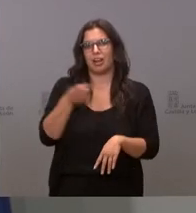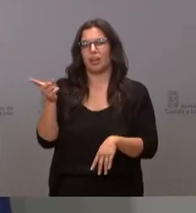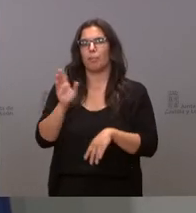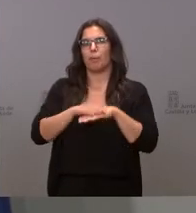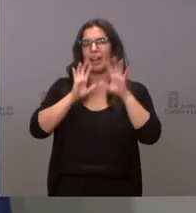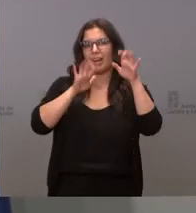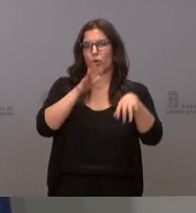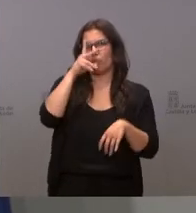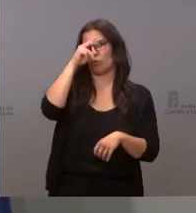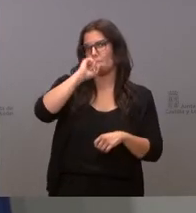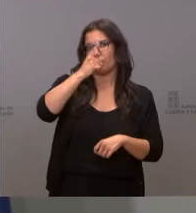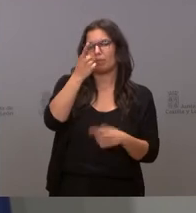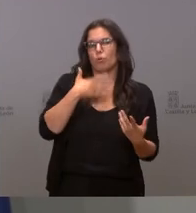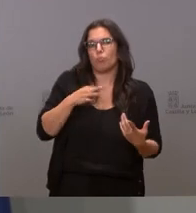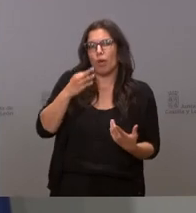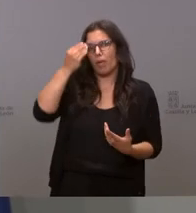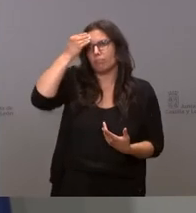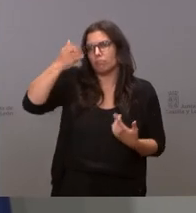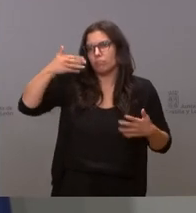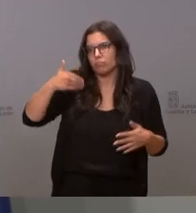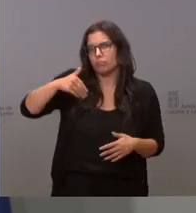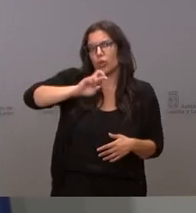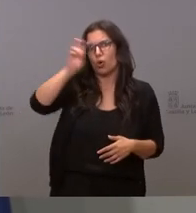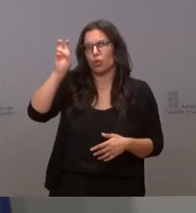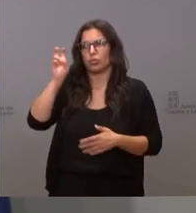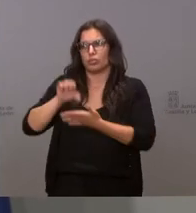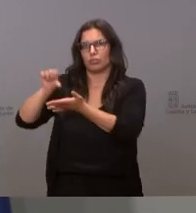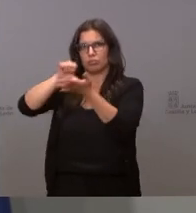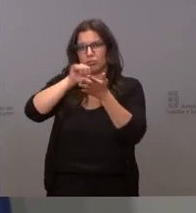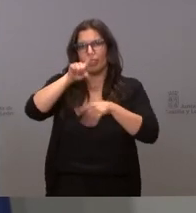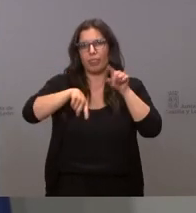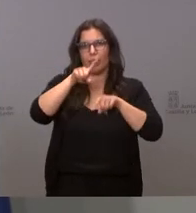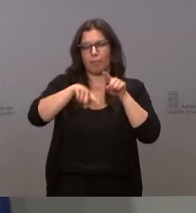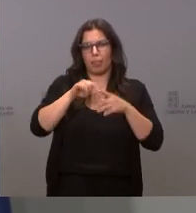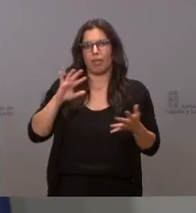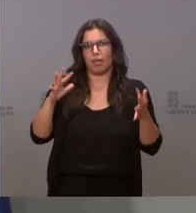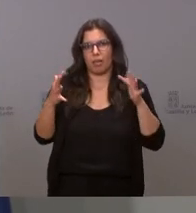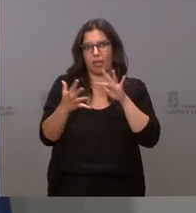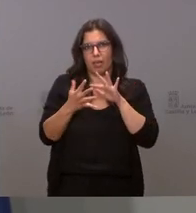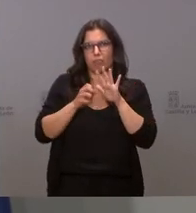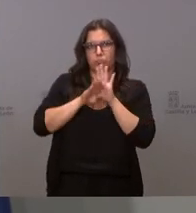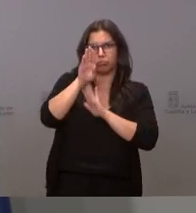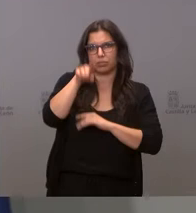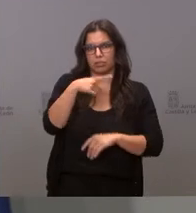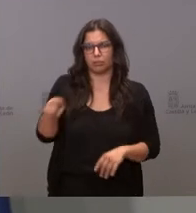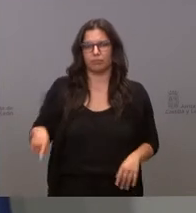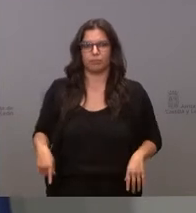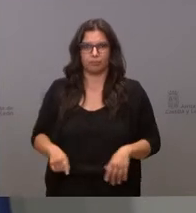donde más nos preocupa pero no descartamos extenderlo a otras poblaciones dependiendo de cómo evolucione la incidencia en estos días